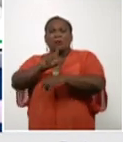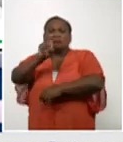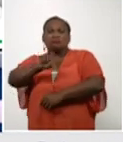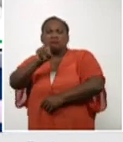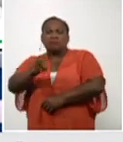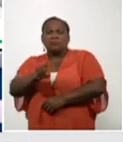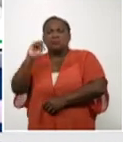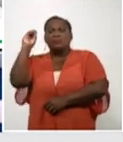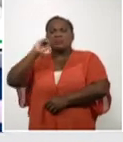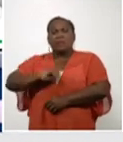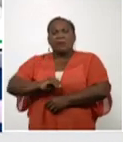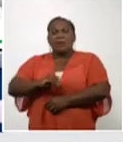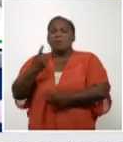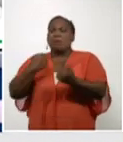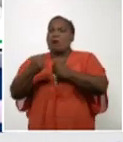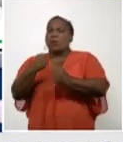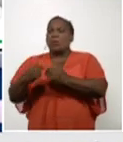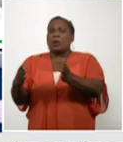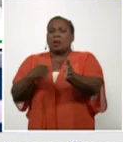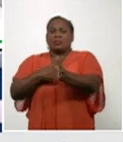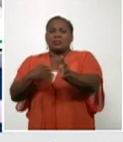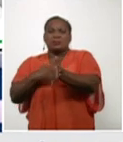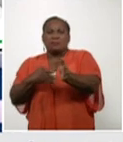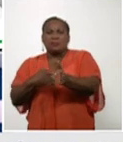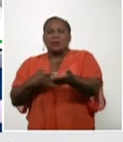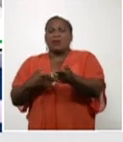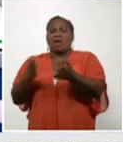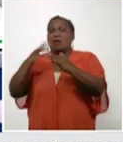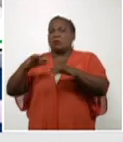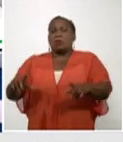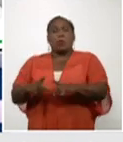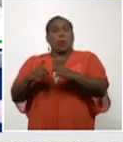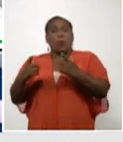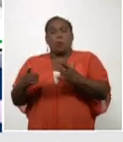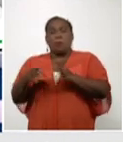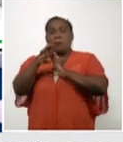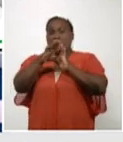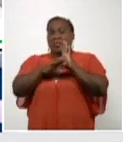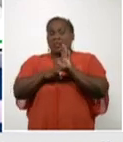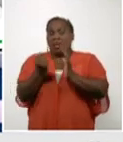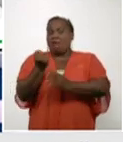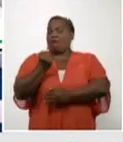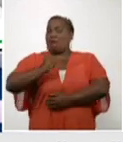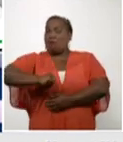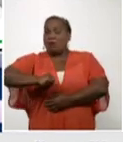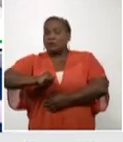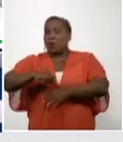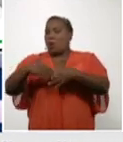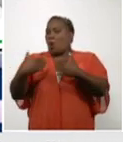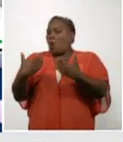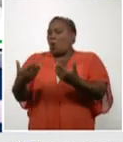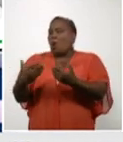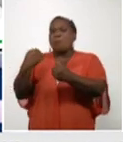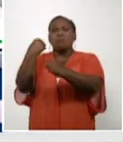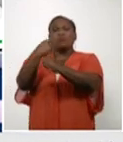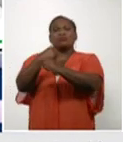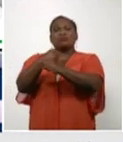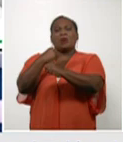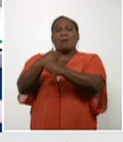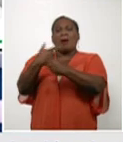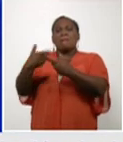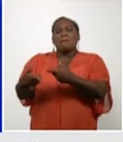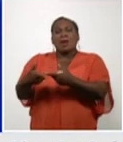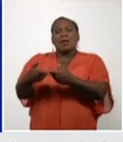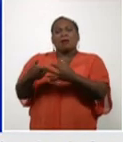a varias indisciplinas, imprudencias, descuidos y hasta violaciones. ¿Cómo se trabaja para revertir esta situación?